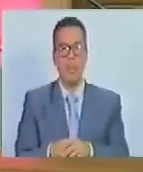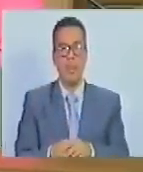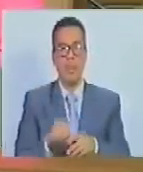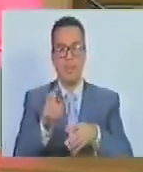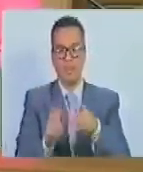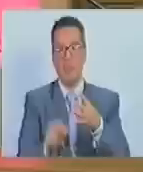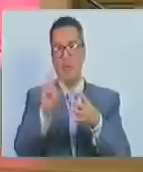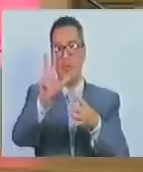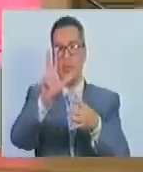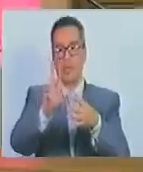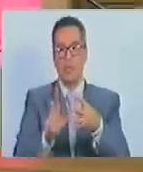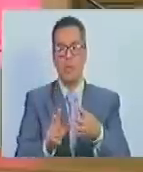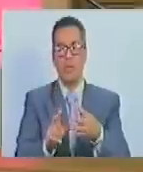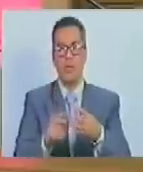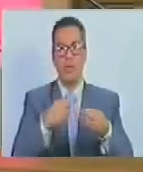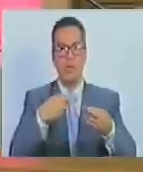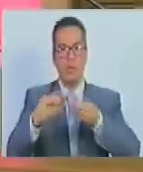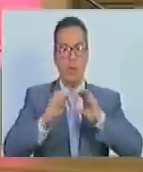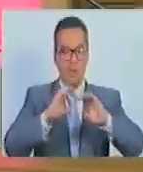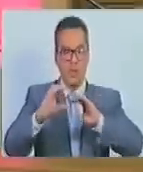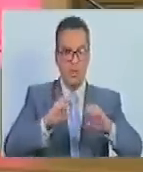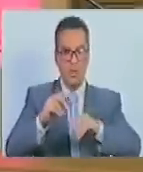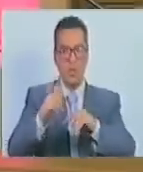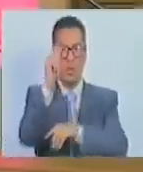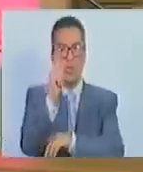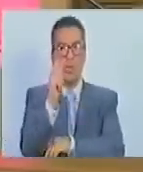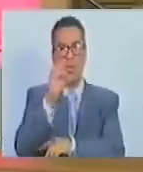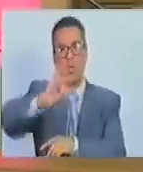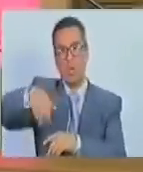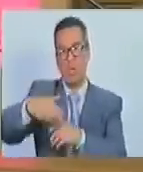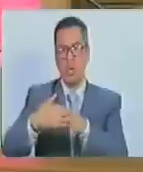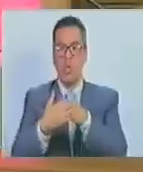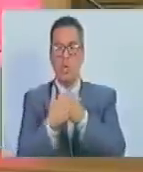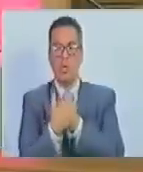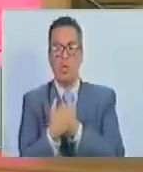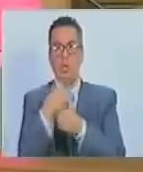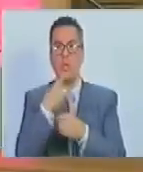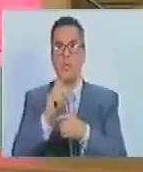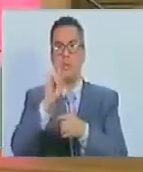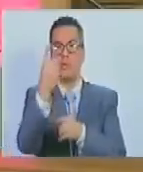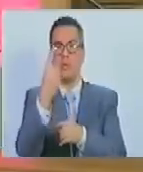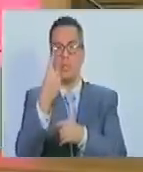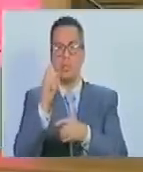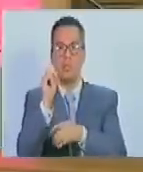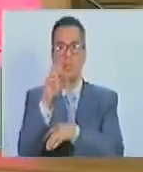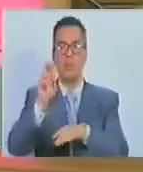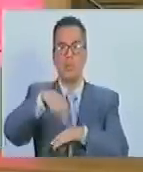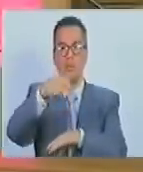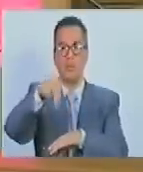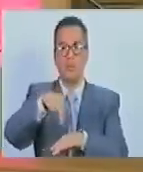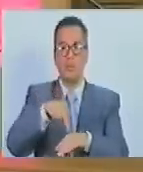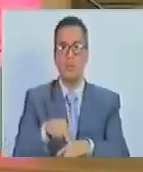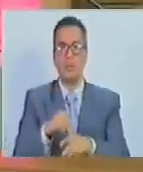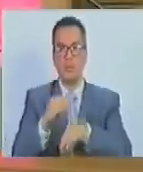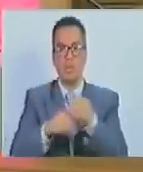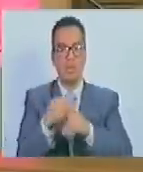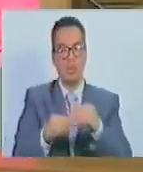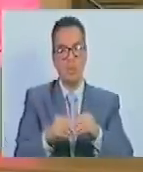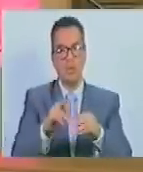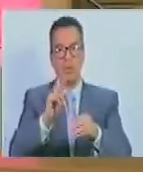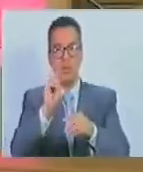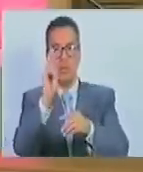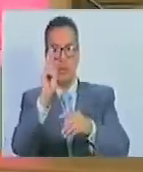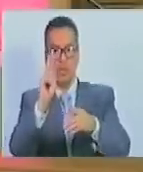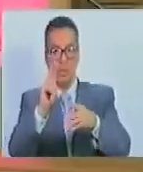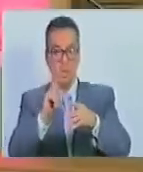Tercero, comunicaciones dirigidas al diputado Jorge Rodríguez Gómez, presidente de la Asamblea Nacional, suscrito por los rectores